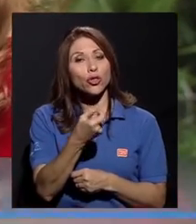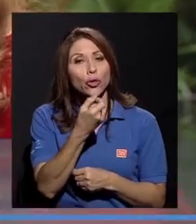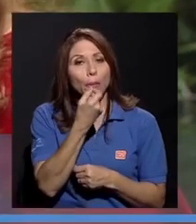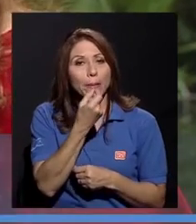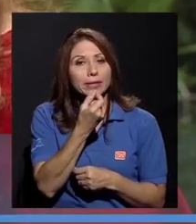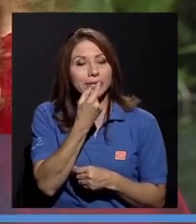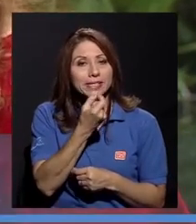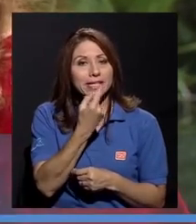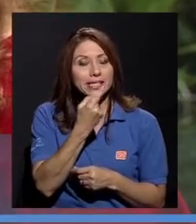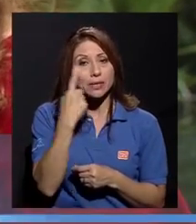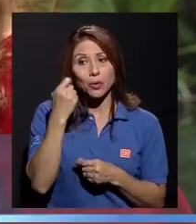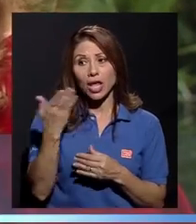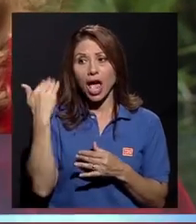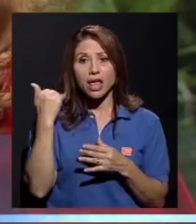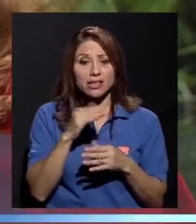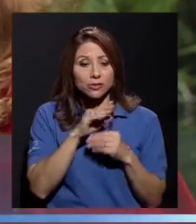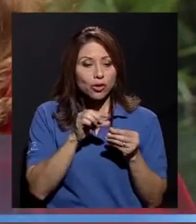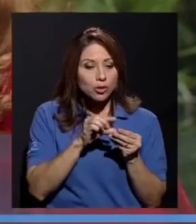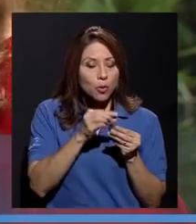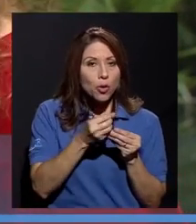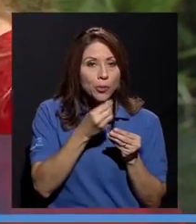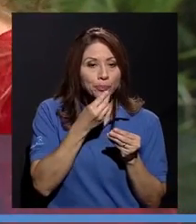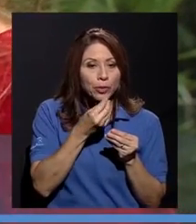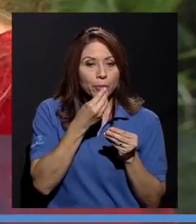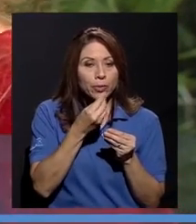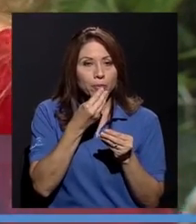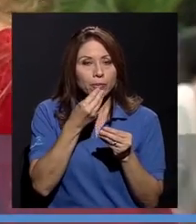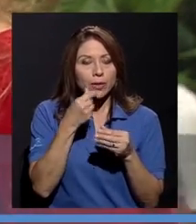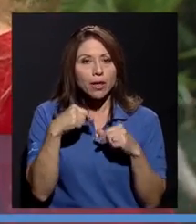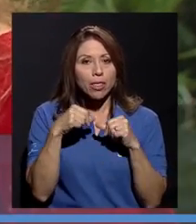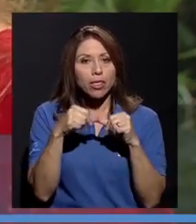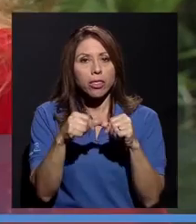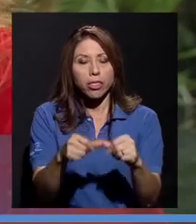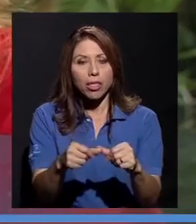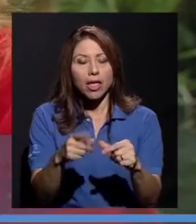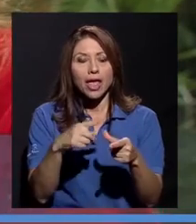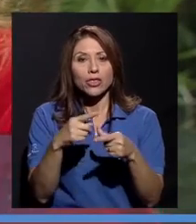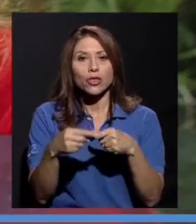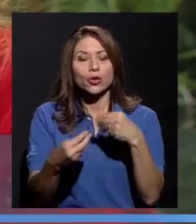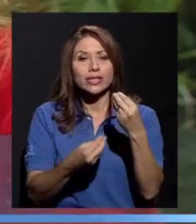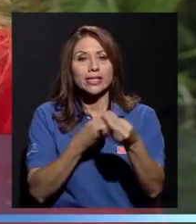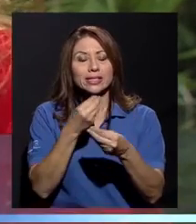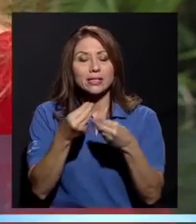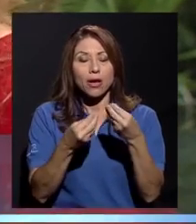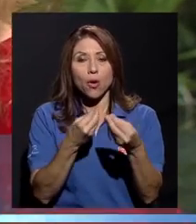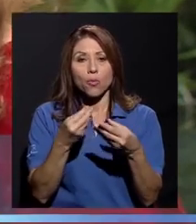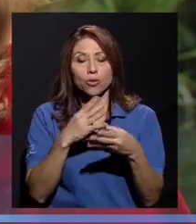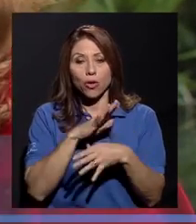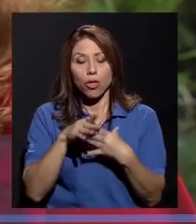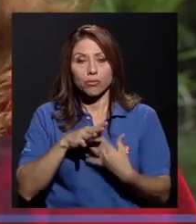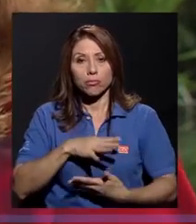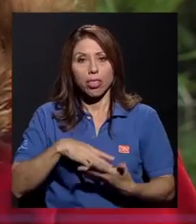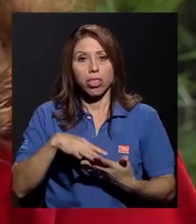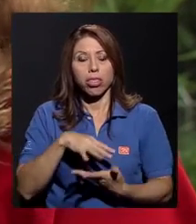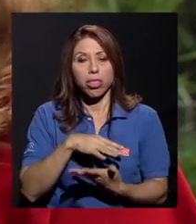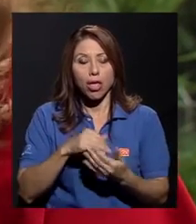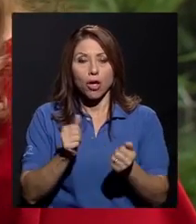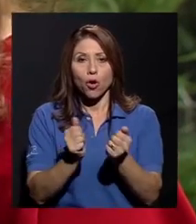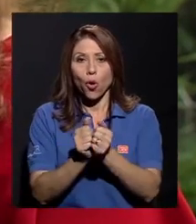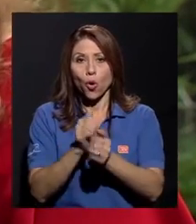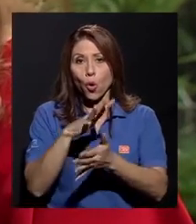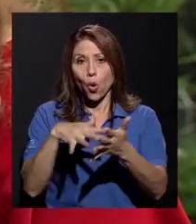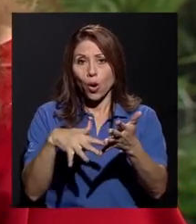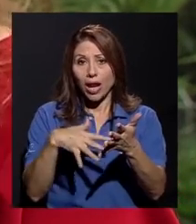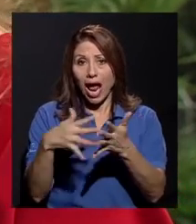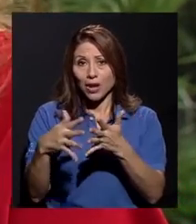antes me las tomaba como mamá juntas, entonces una chocaba contra la otra. Y al hacerlas con la dieta, con el horario que ella me